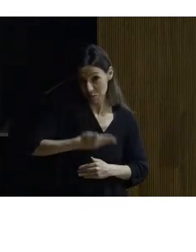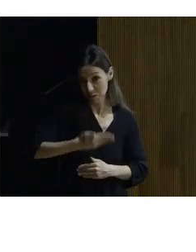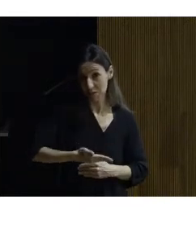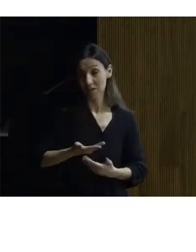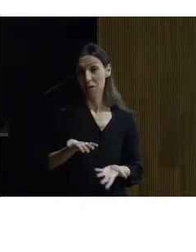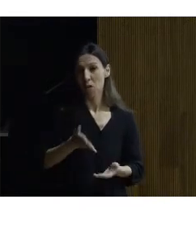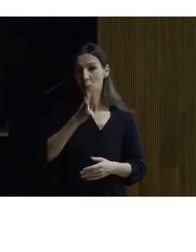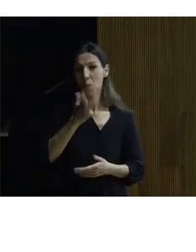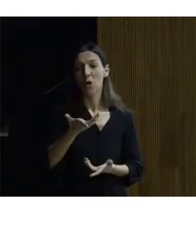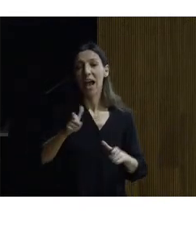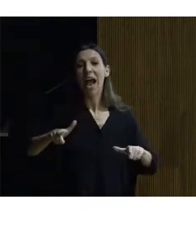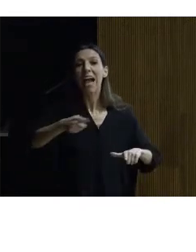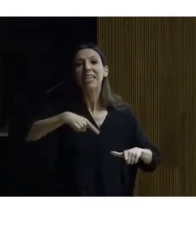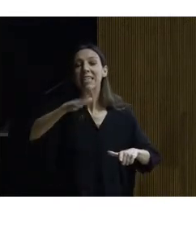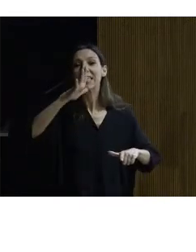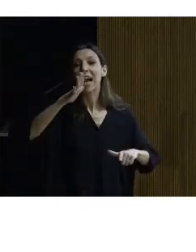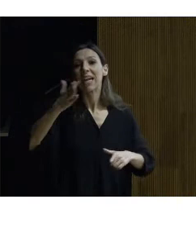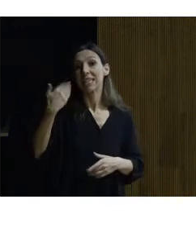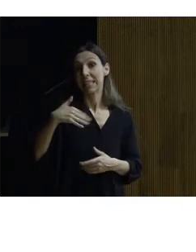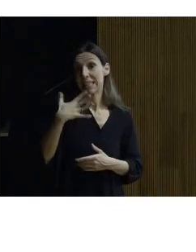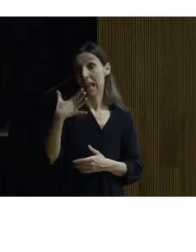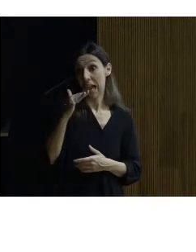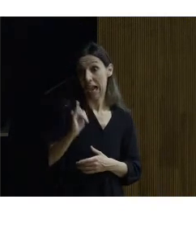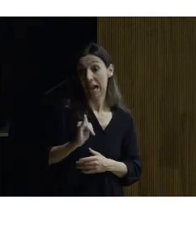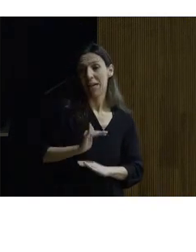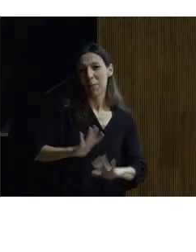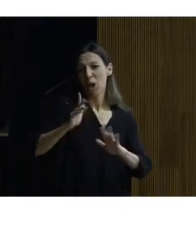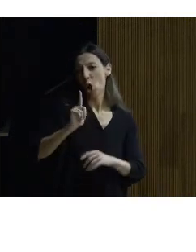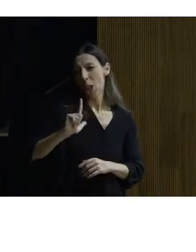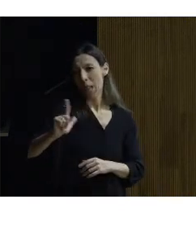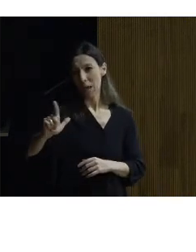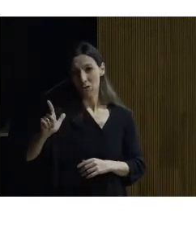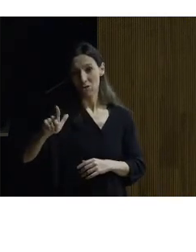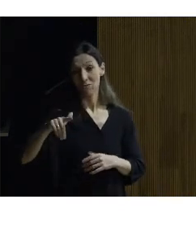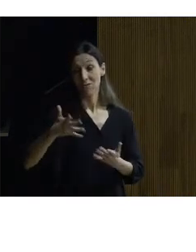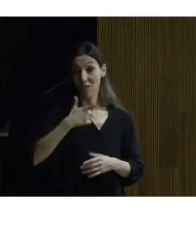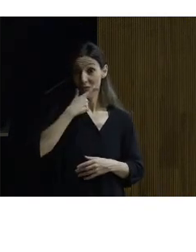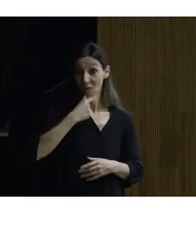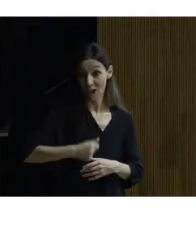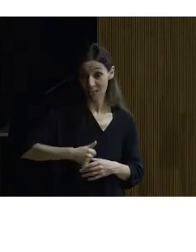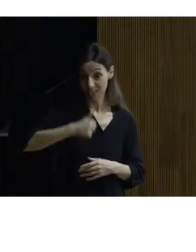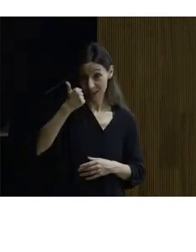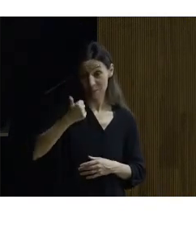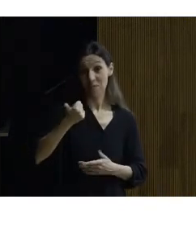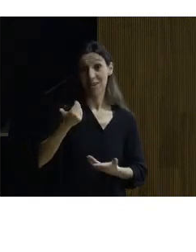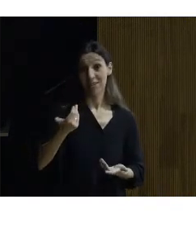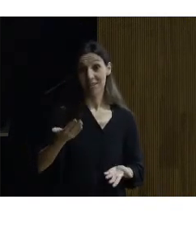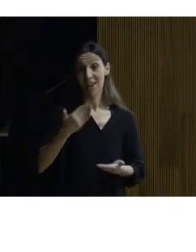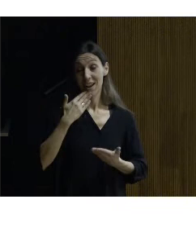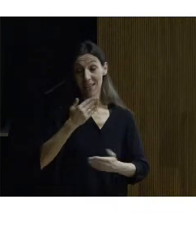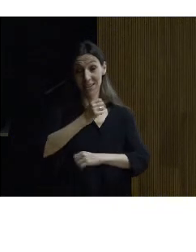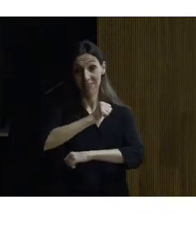existía pero estaba bastante retirado entonces pincharon con el cursor